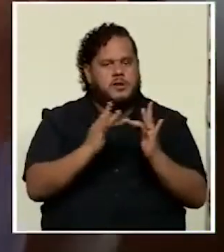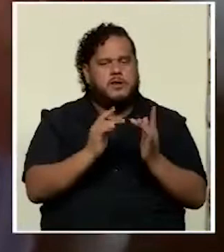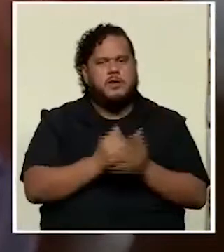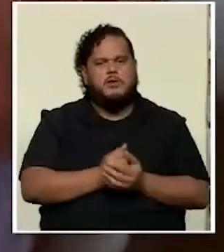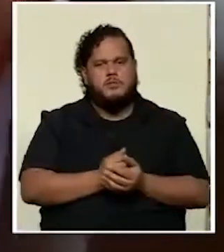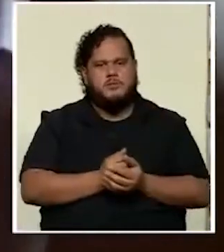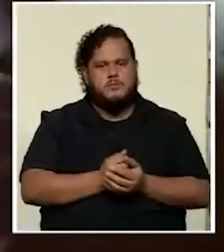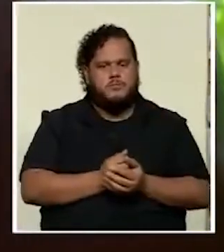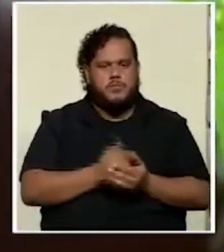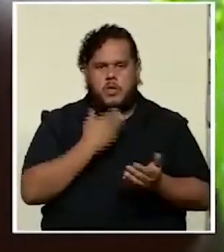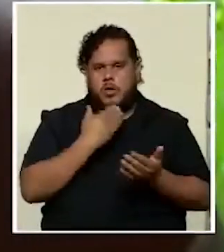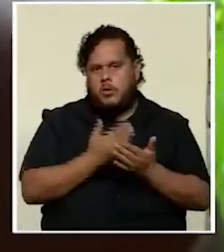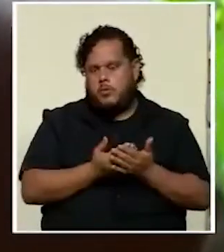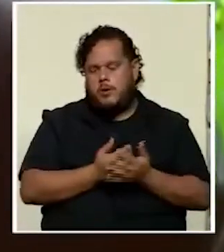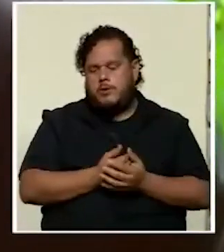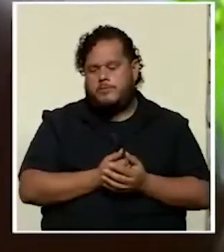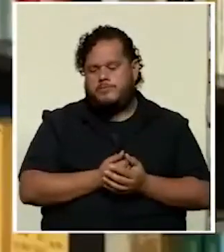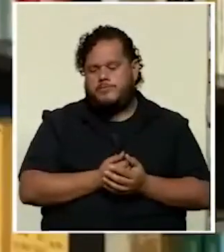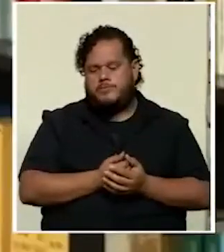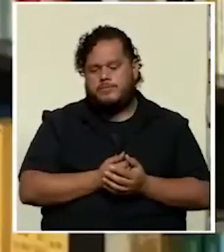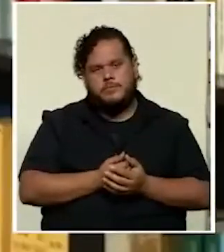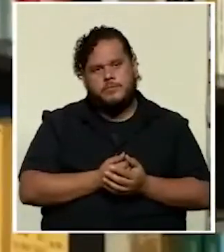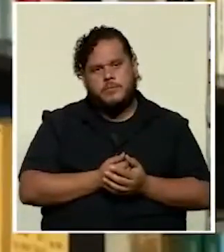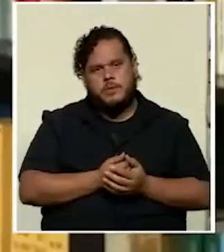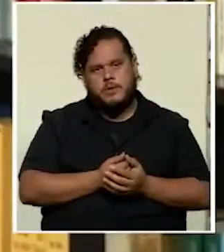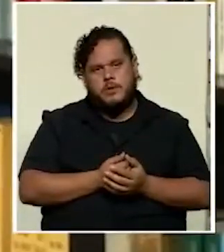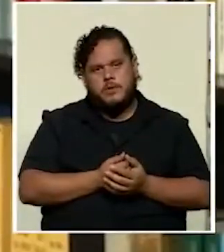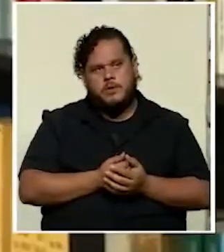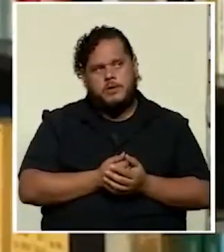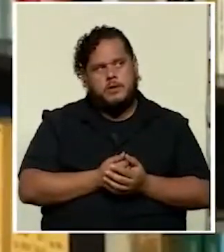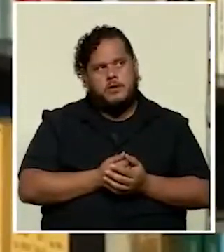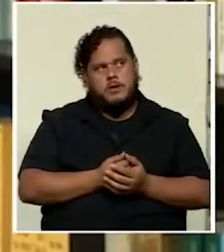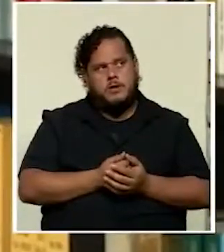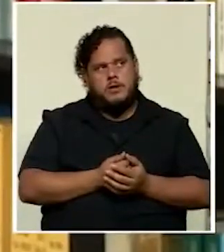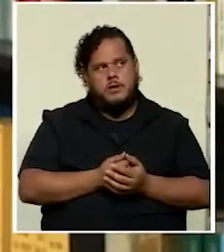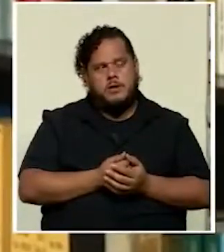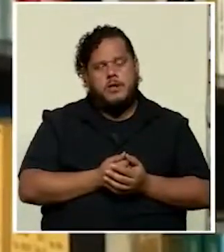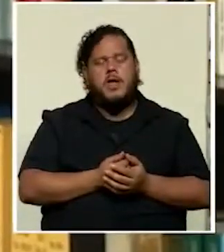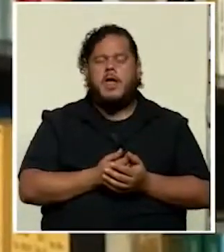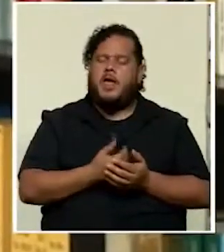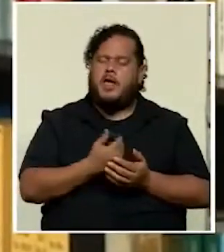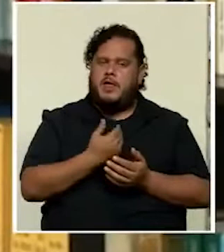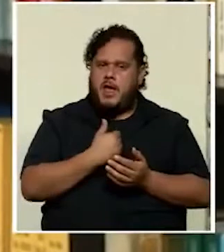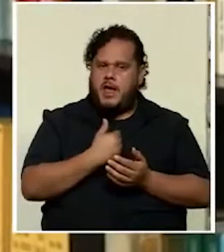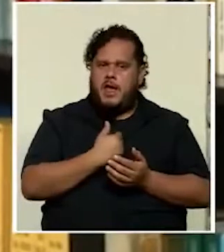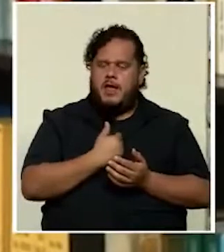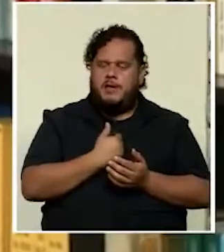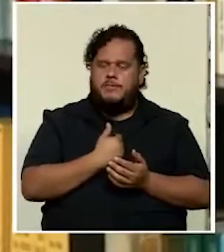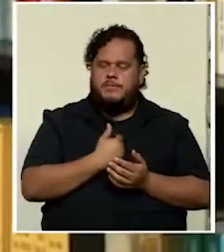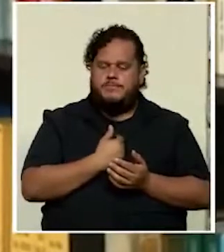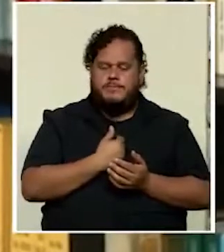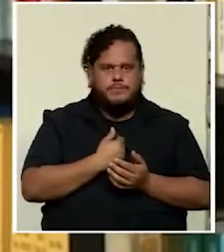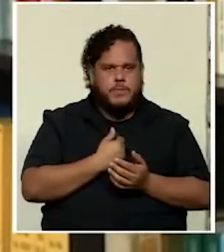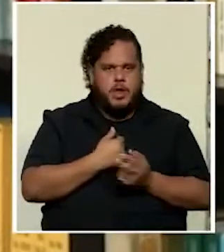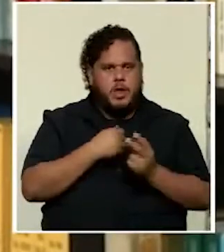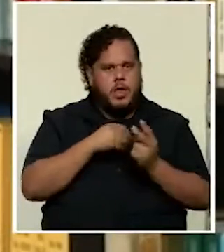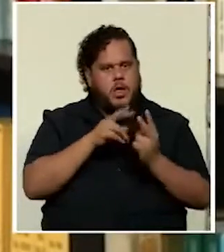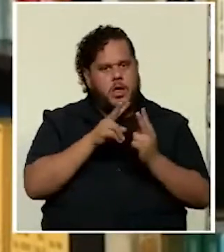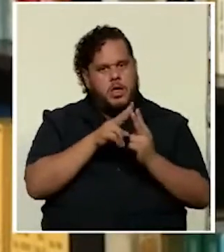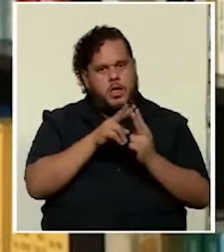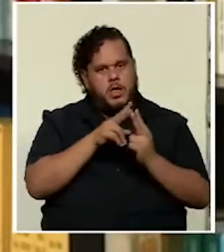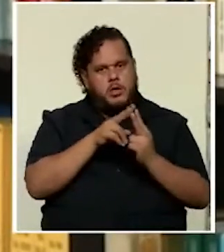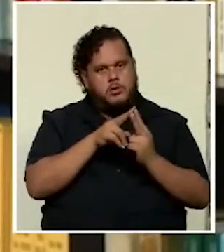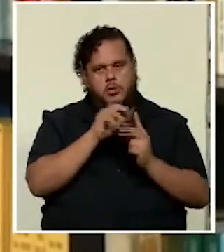Bueno, hay hay dos digamos situaciones que